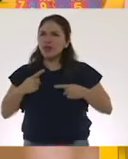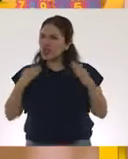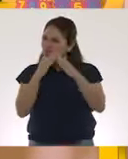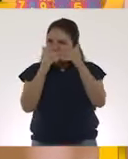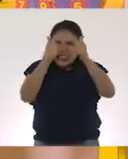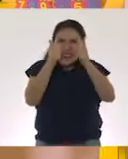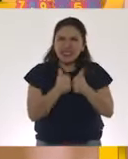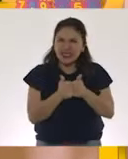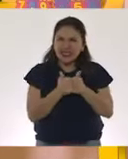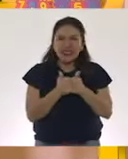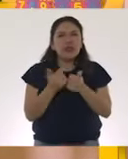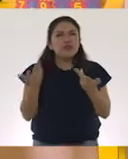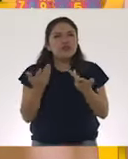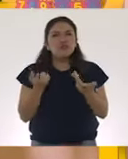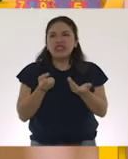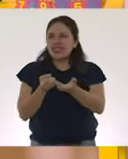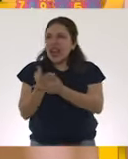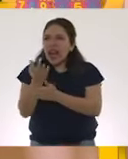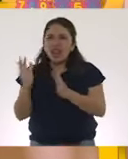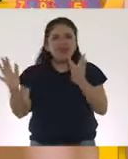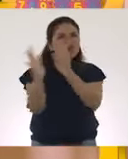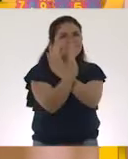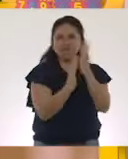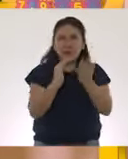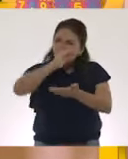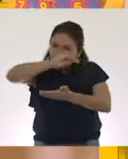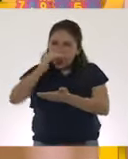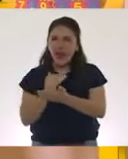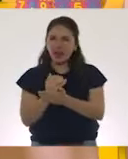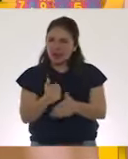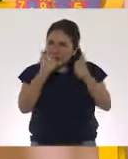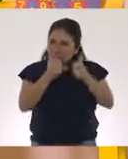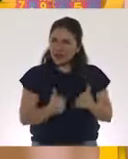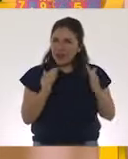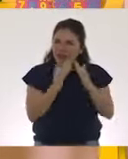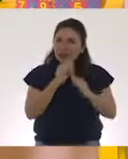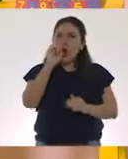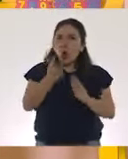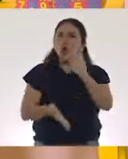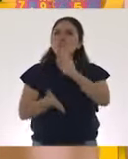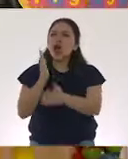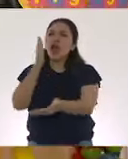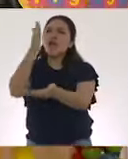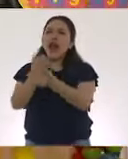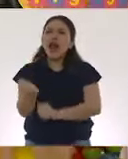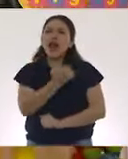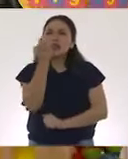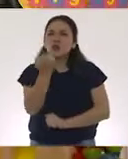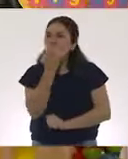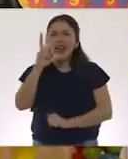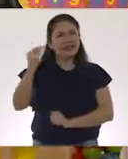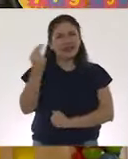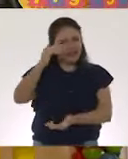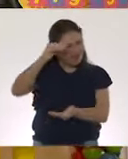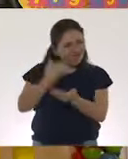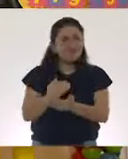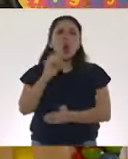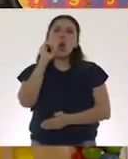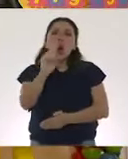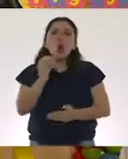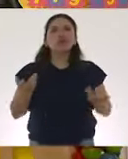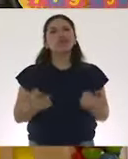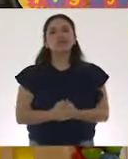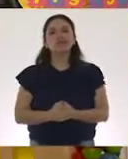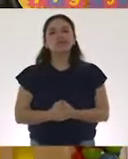dejen de permanecer en el espacio público o dejen de asistir a clases presenciales o dejen de